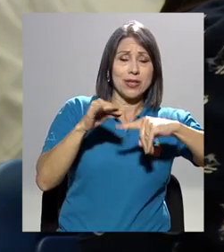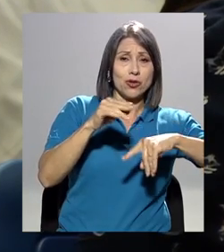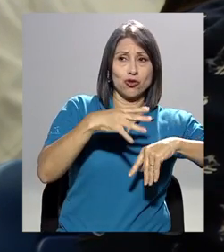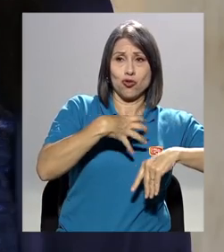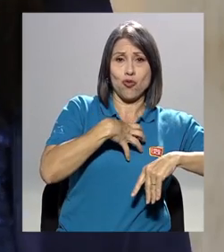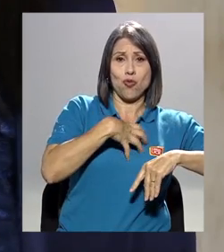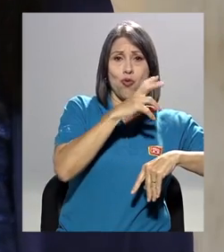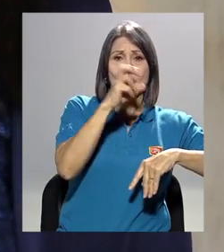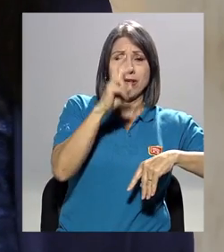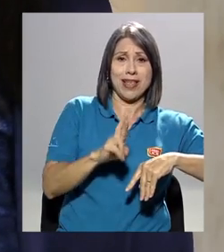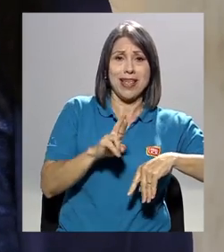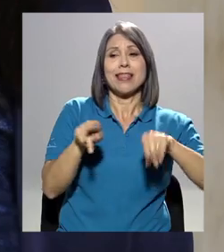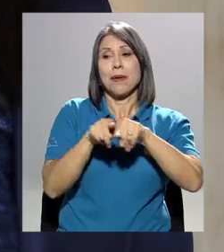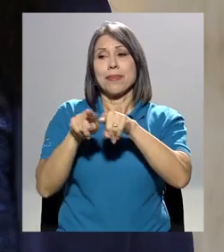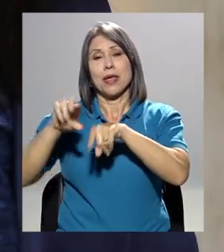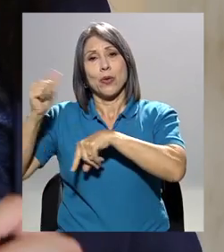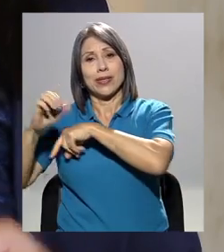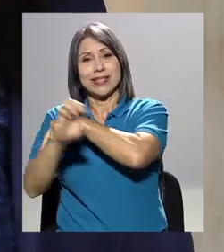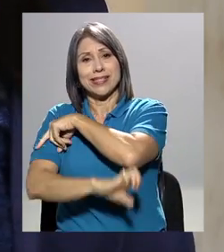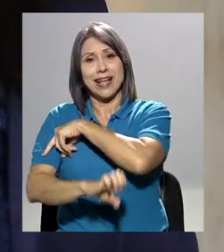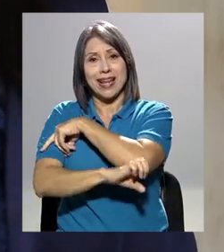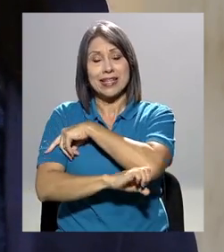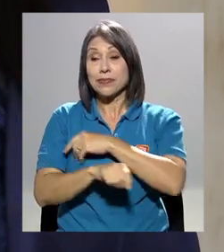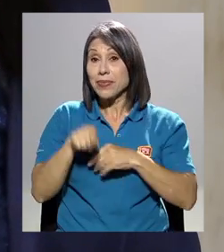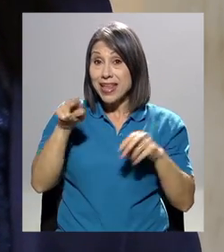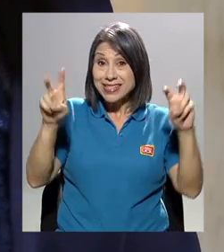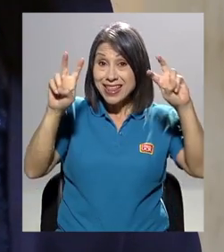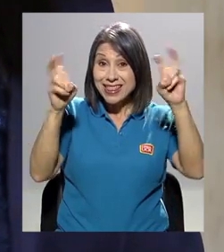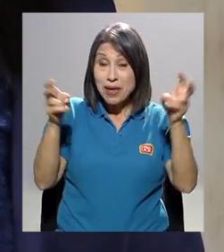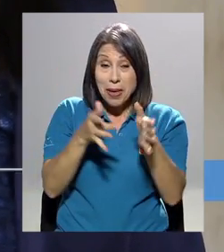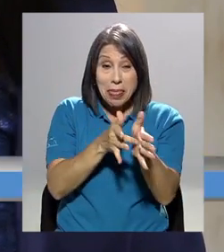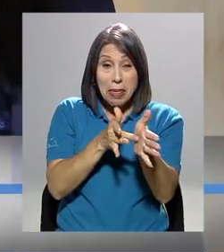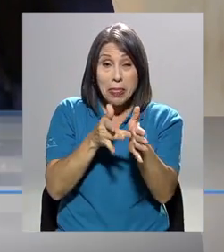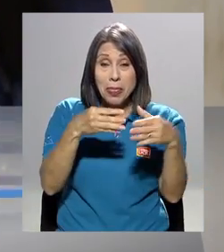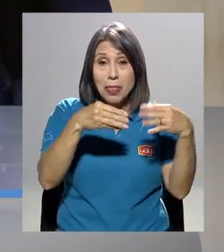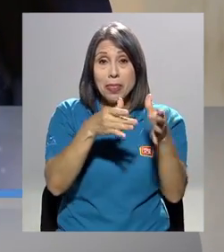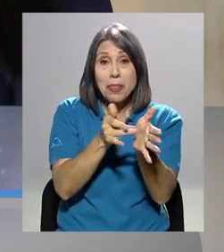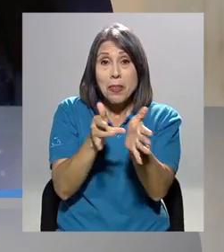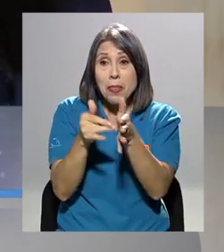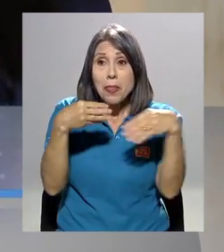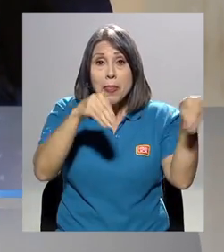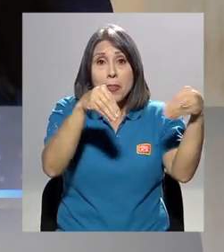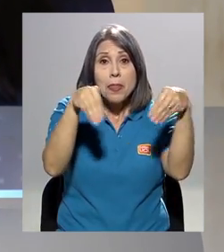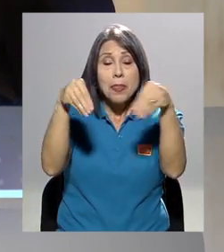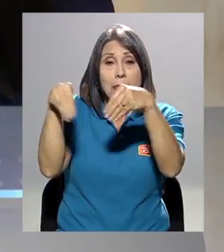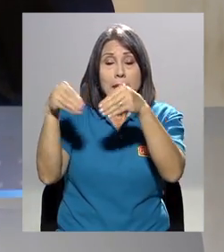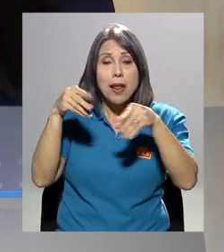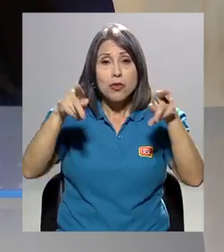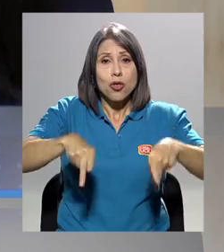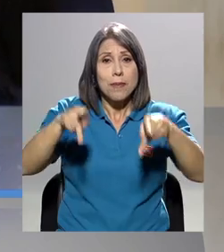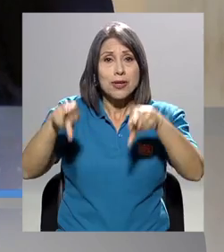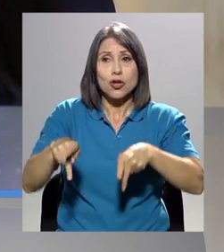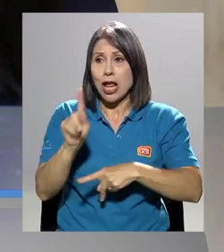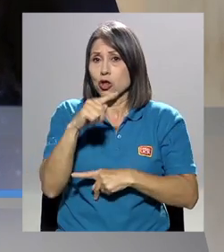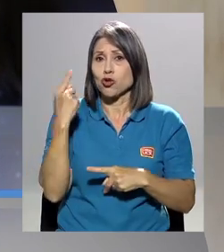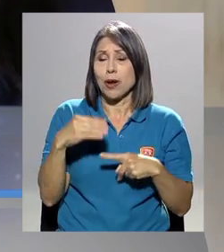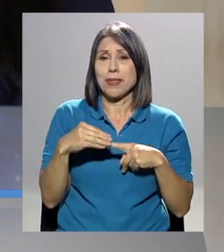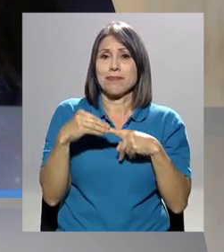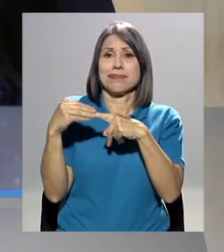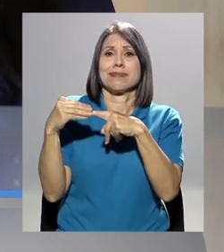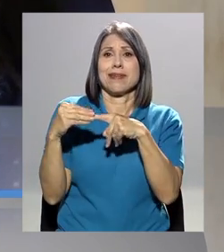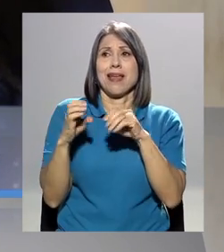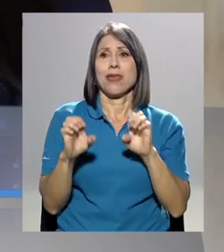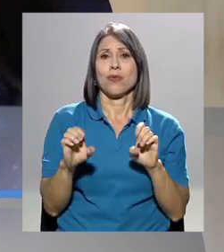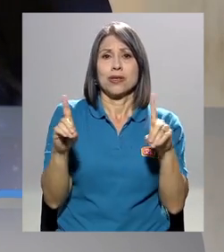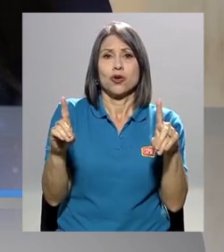El tema de trata y tráfico de personas no es un tema exclusivo de investigación académica, es un tema de violación de